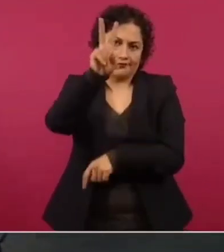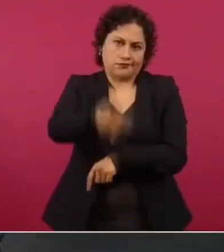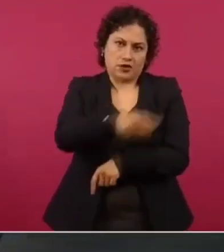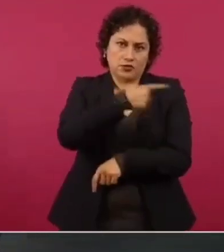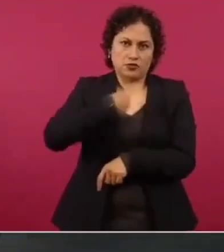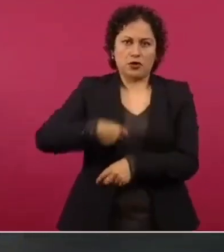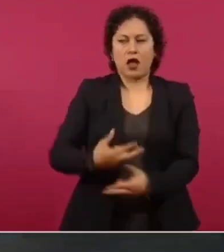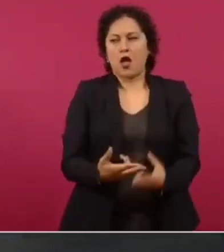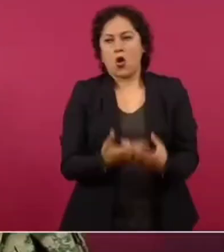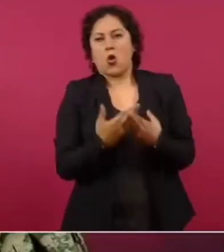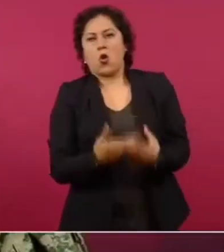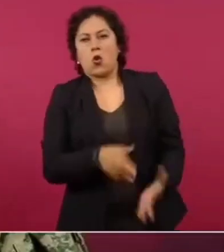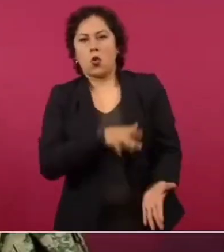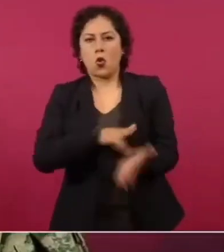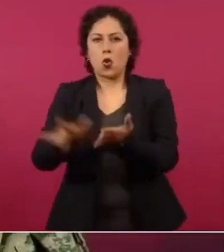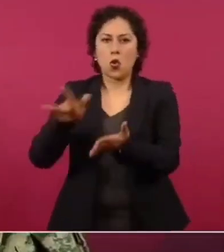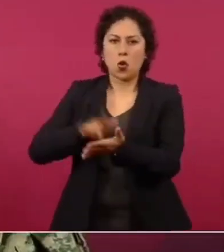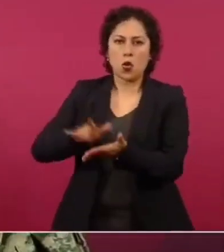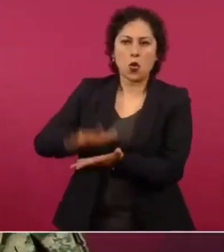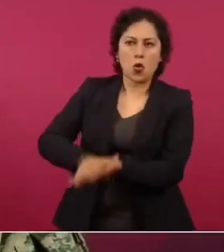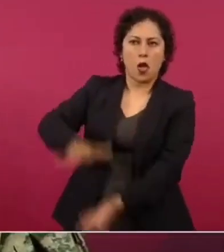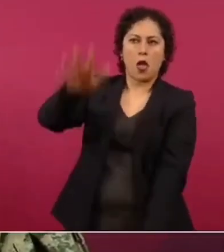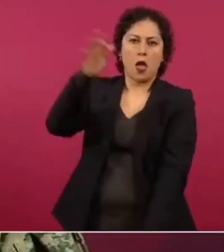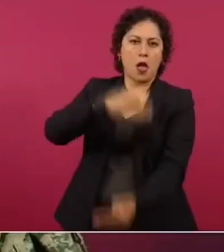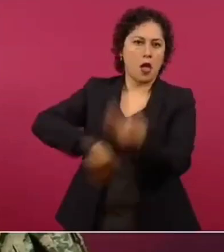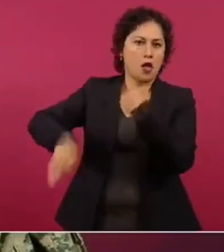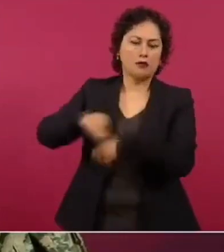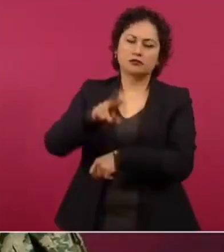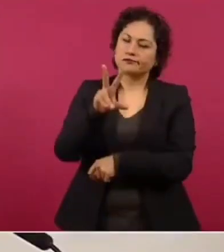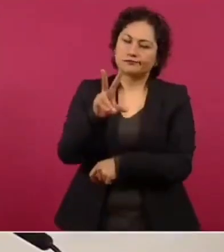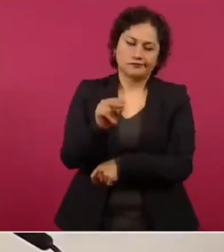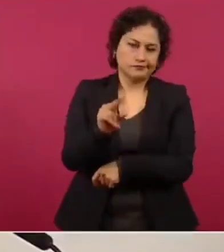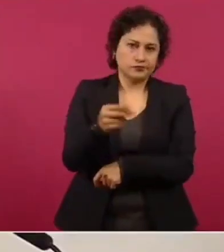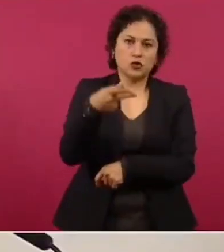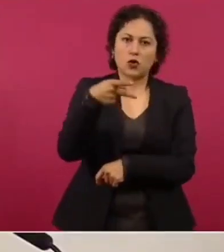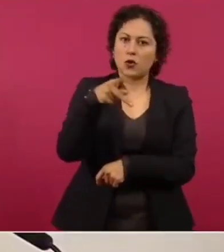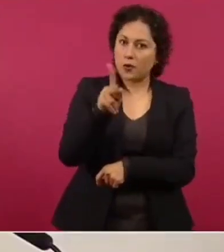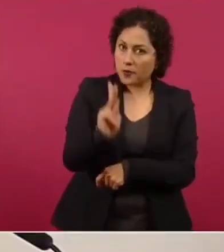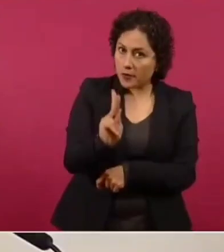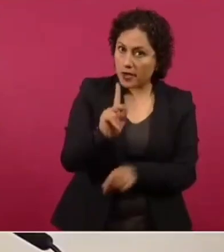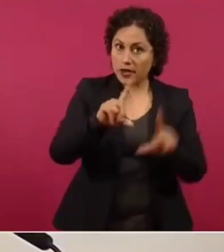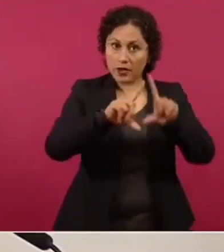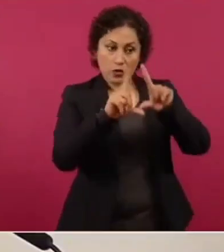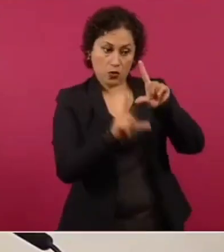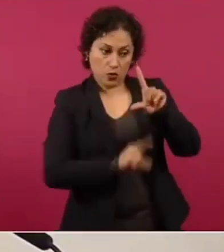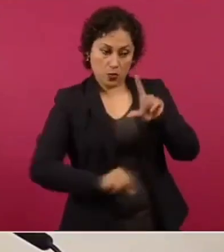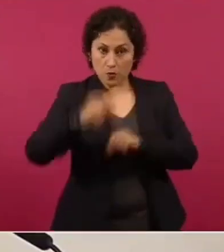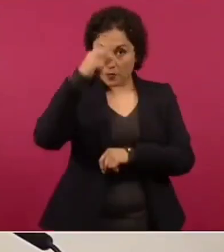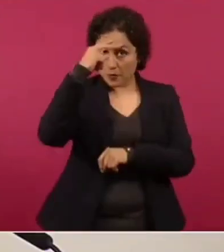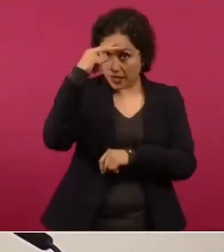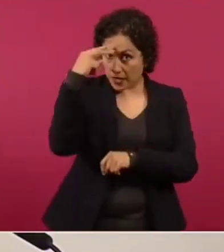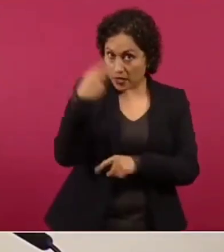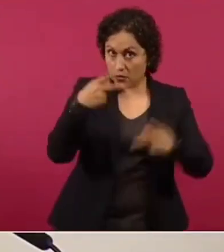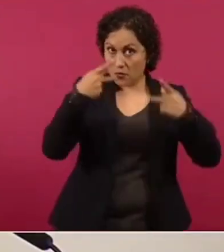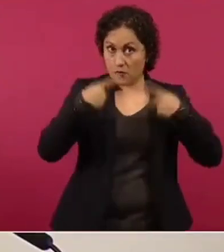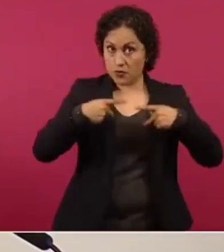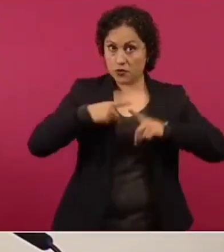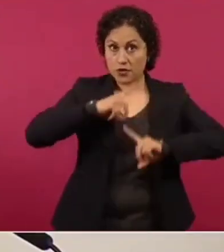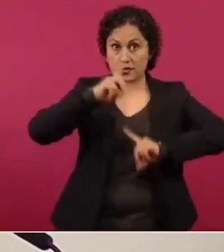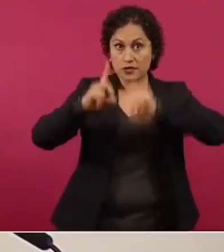pero sí buscamos apoyar a los deportistas mexicanos que tienen esta condición de